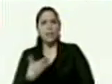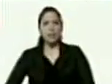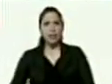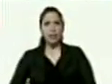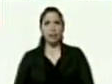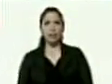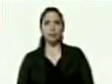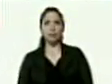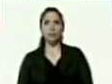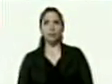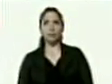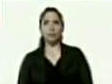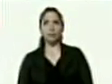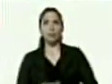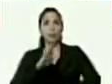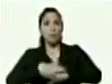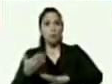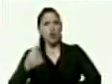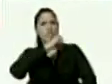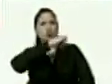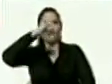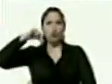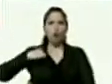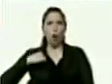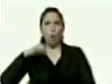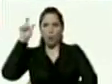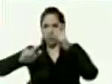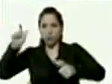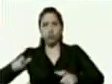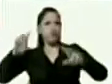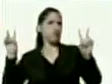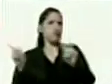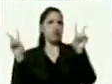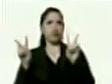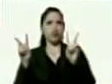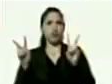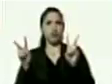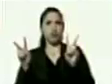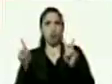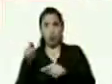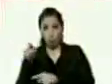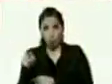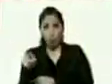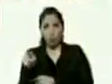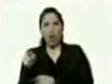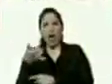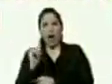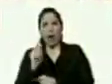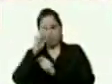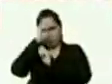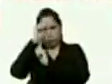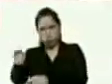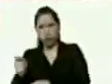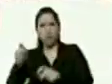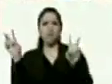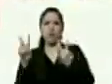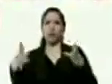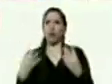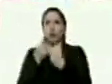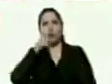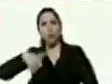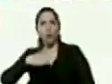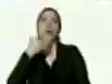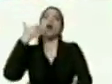por qué porque somos gente de victoria porque usted es un acreedor de victoria conjuntamente con su pueblo